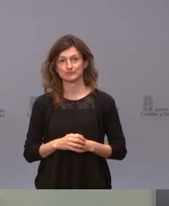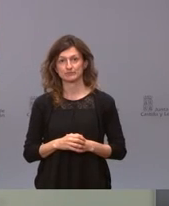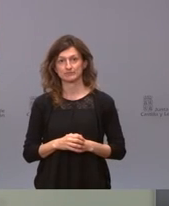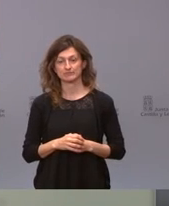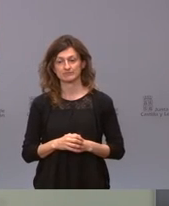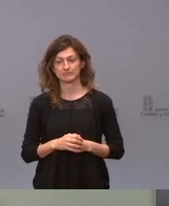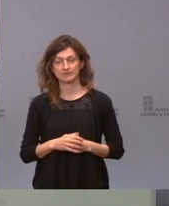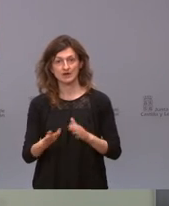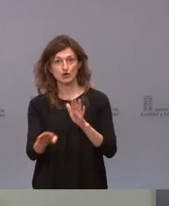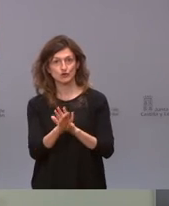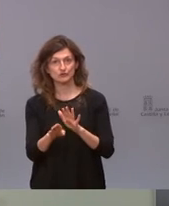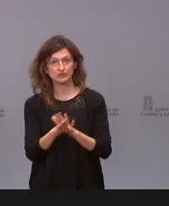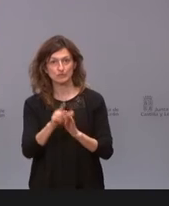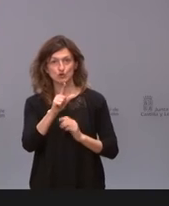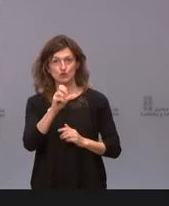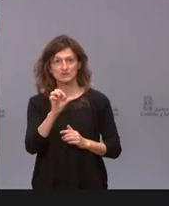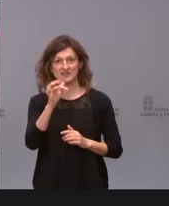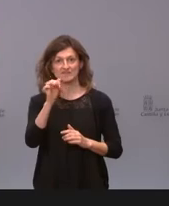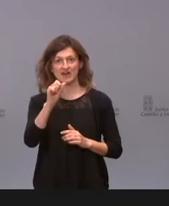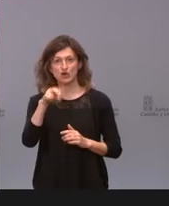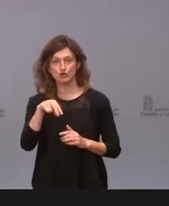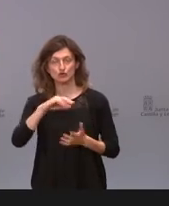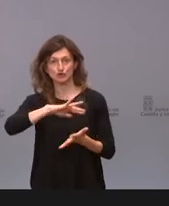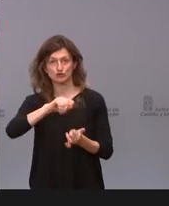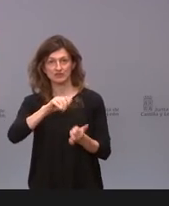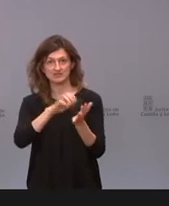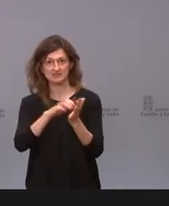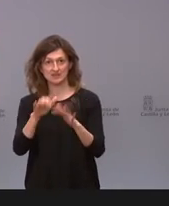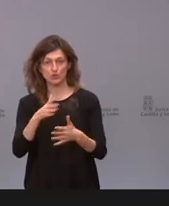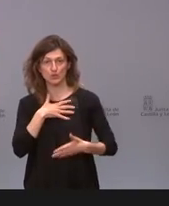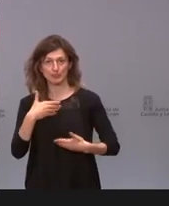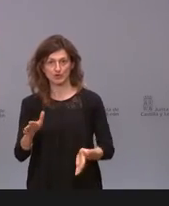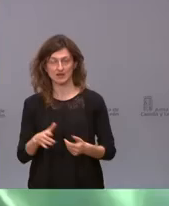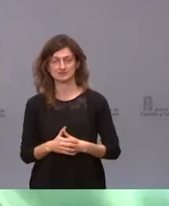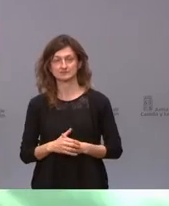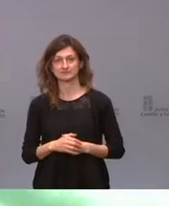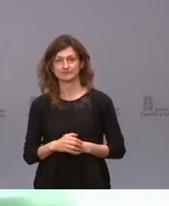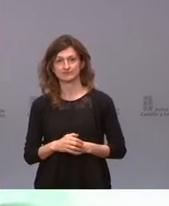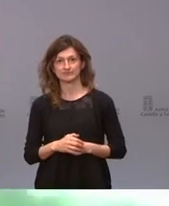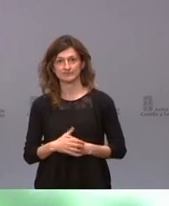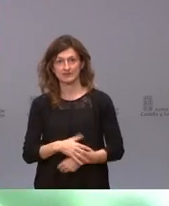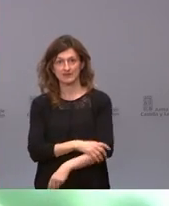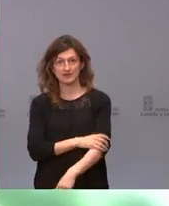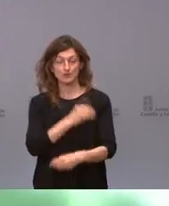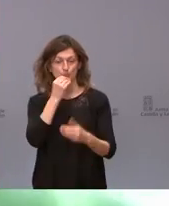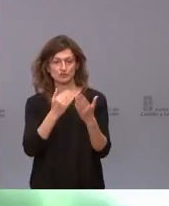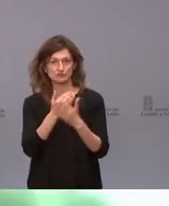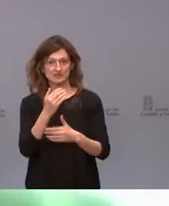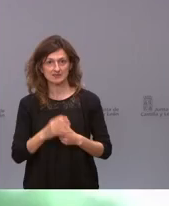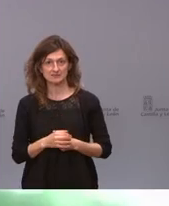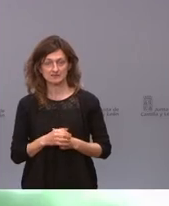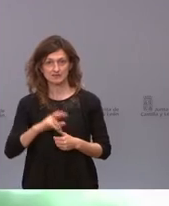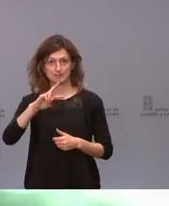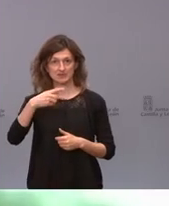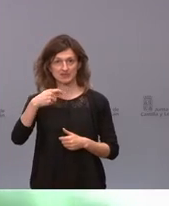seguimos adelante ahora con Luis Falcón de Noticias Castilla y León cuando quieras Luis sí buenos días para el